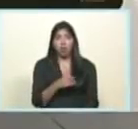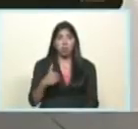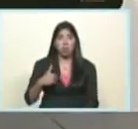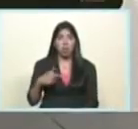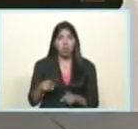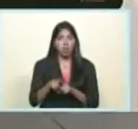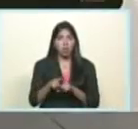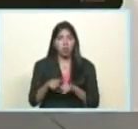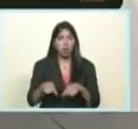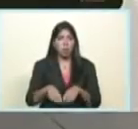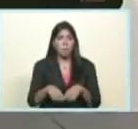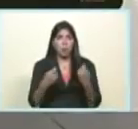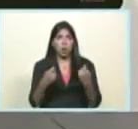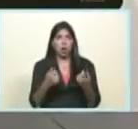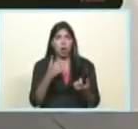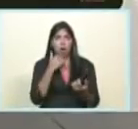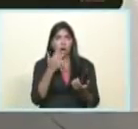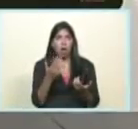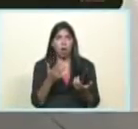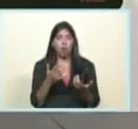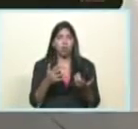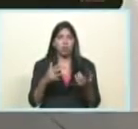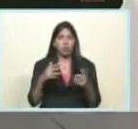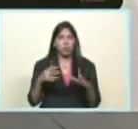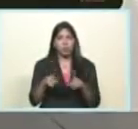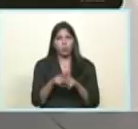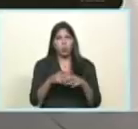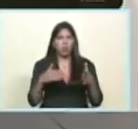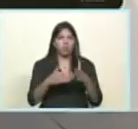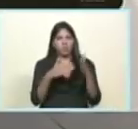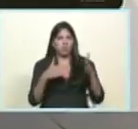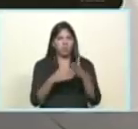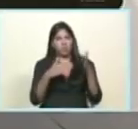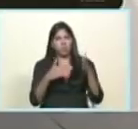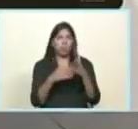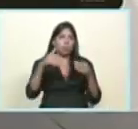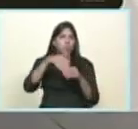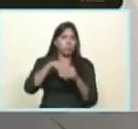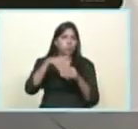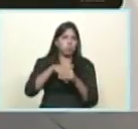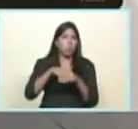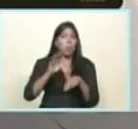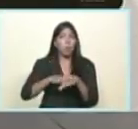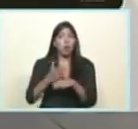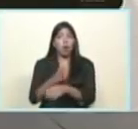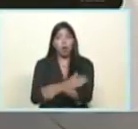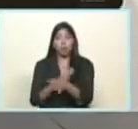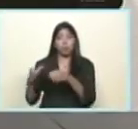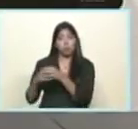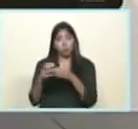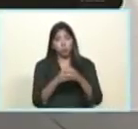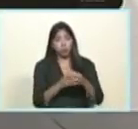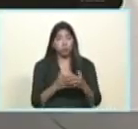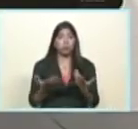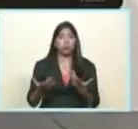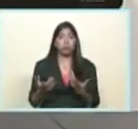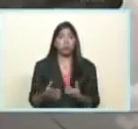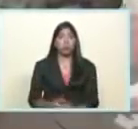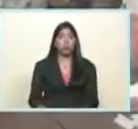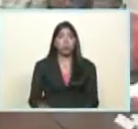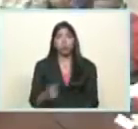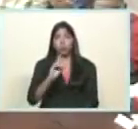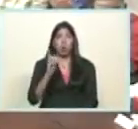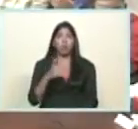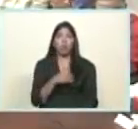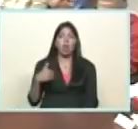de las tarjetas electorales de los partidos que han llamado a sabotear las elecciones y que se han ausentado